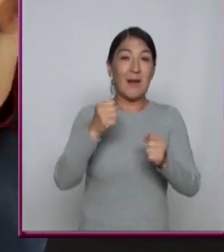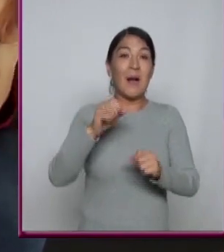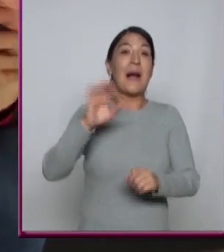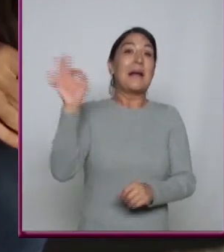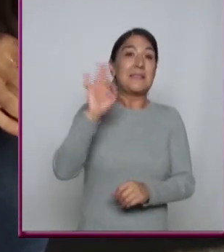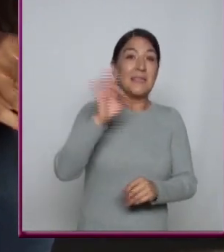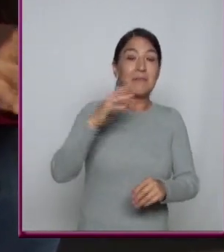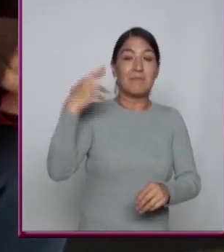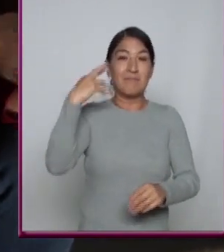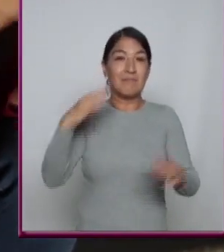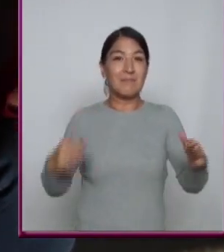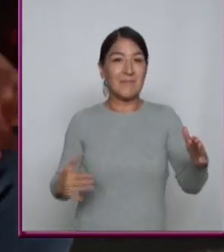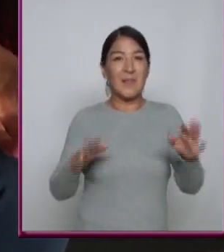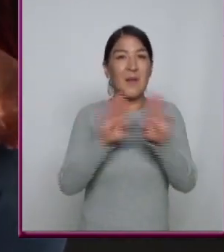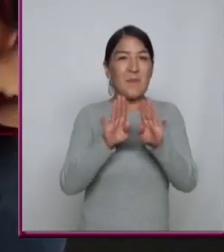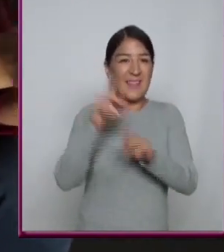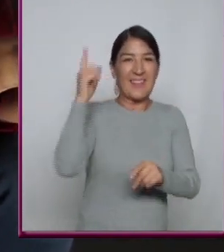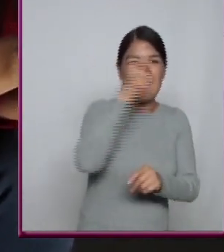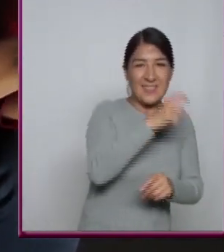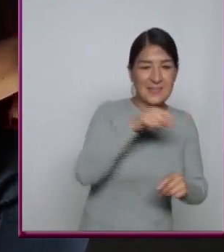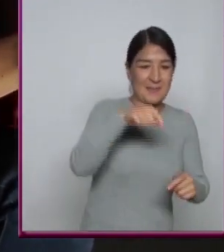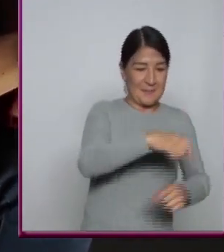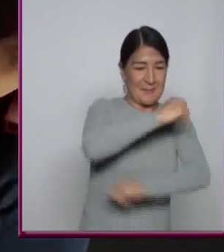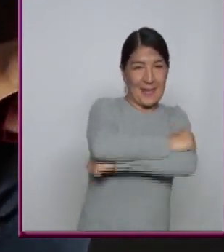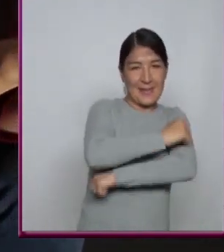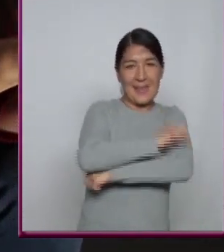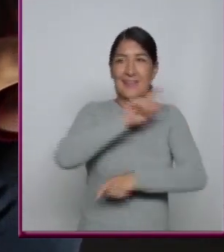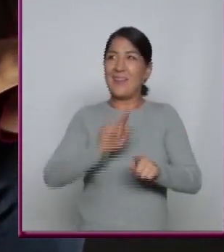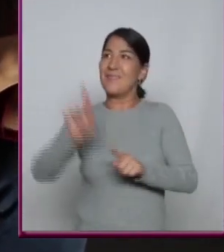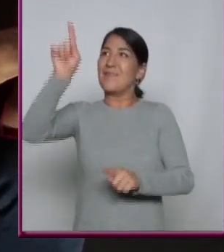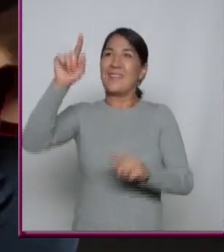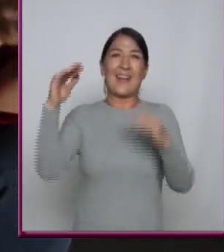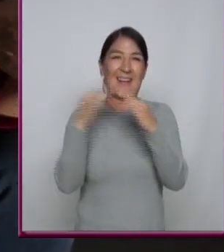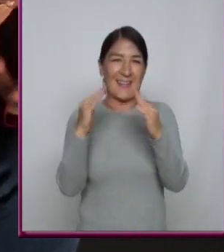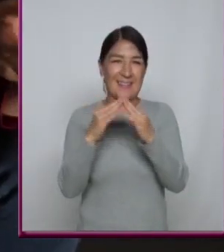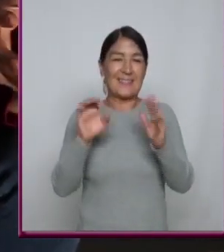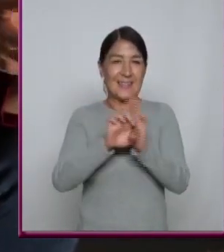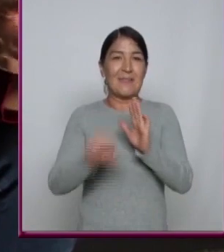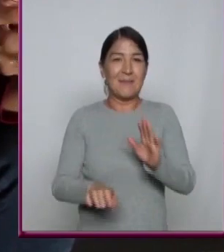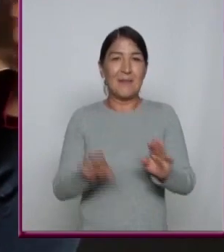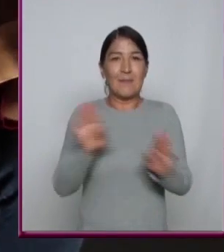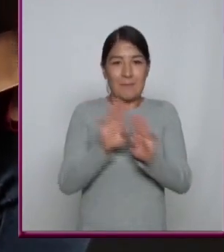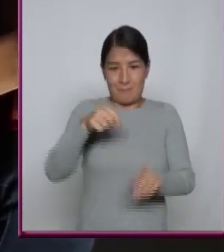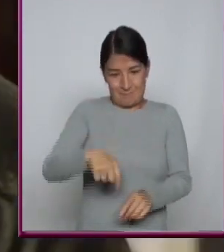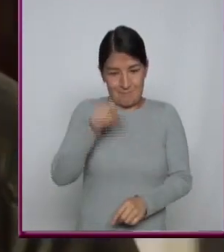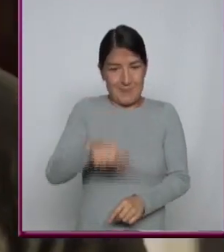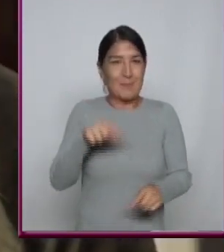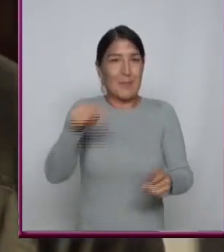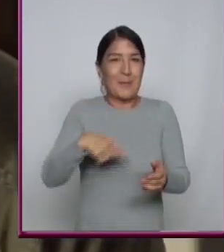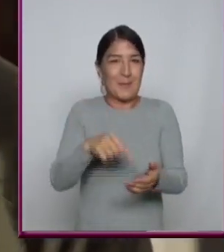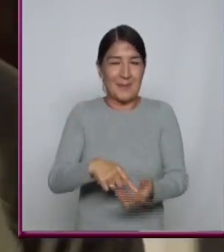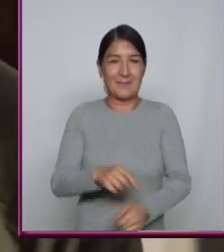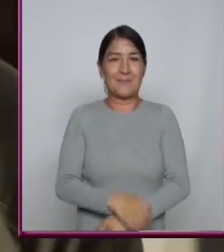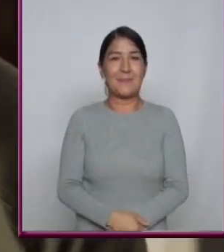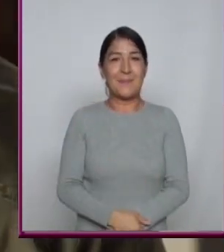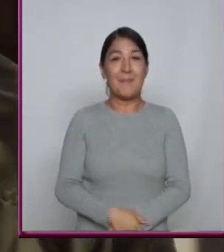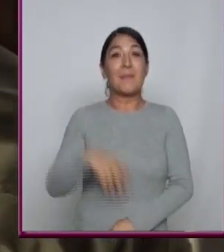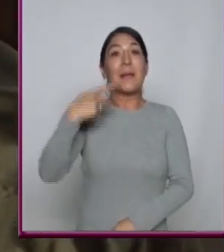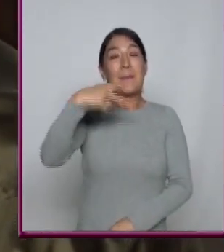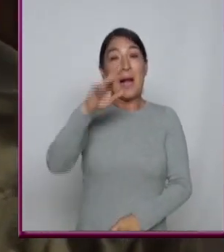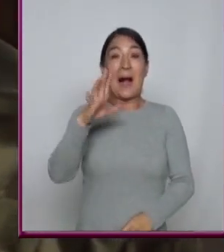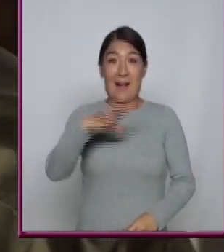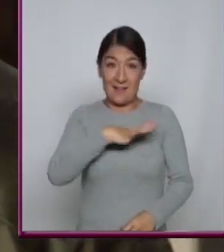bloquee ese sonido entre la azotea y tu ventana Casi como si estuvieran en tu propia sala Pero si hay